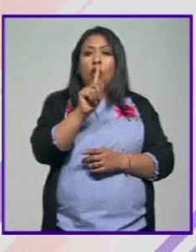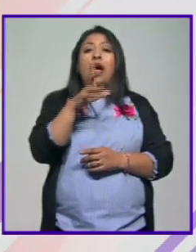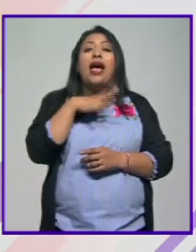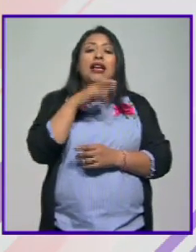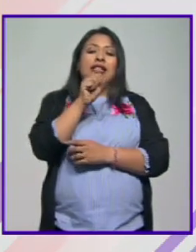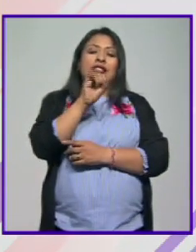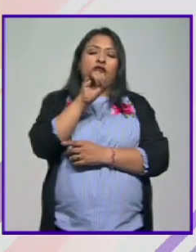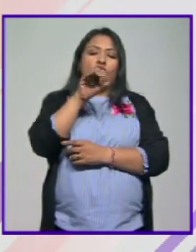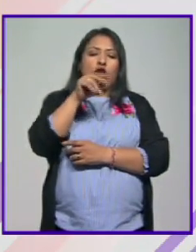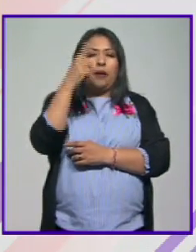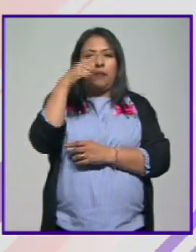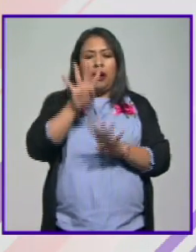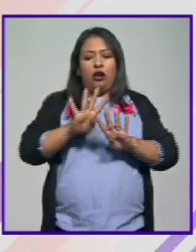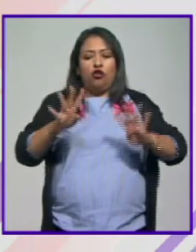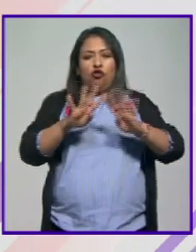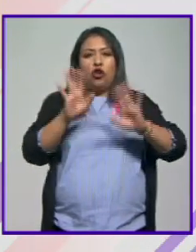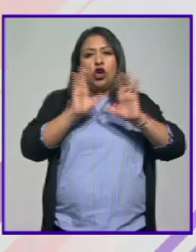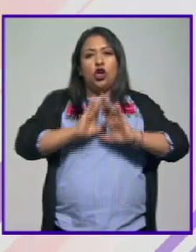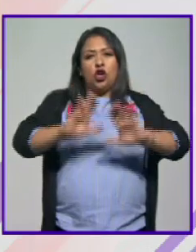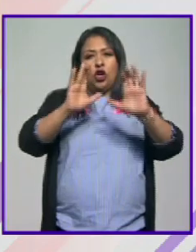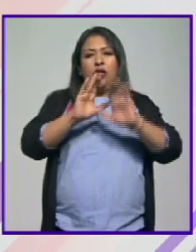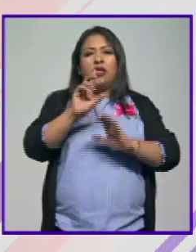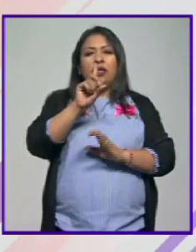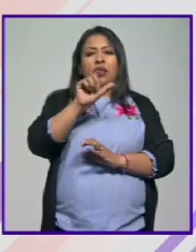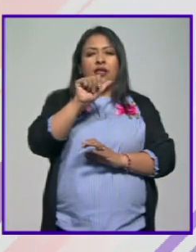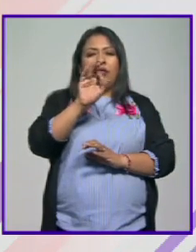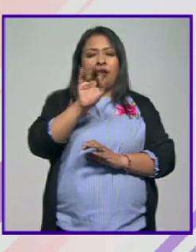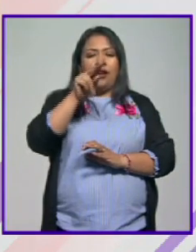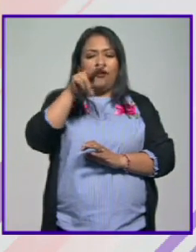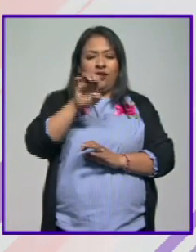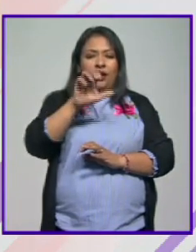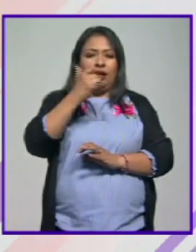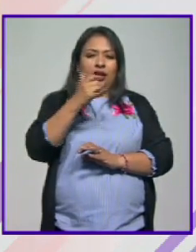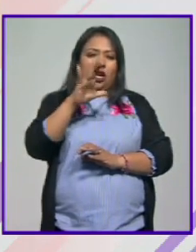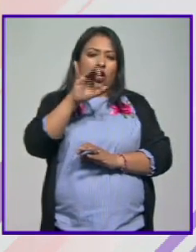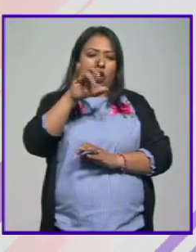sinfonía coreográfica para orquesta y coros Dafne y Chloé